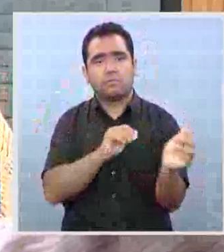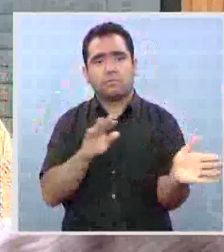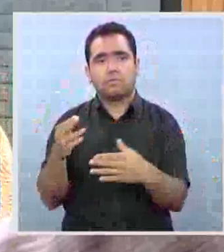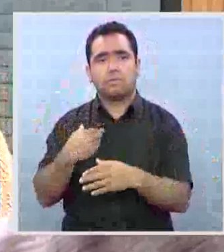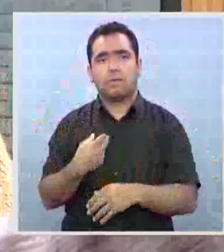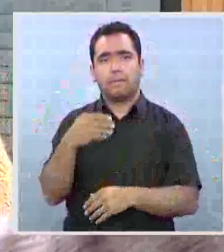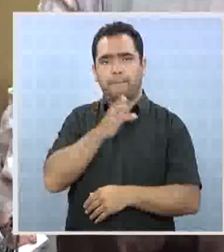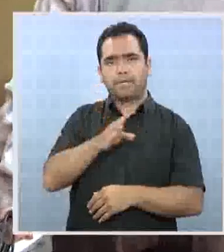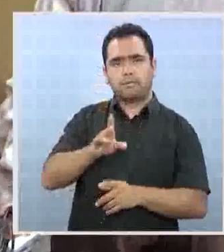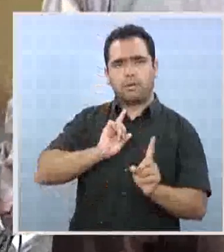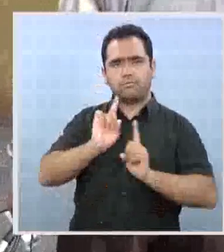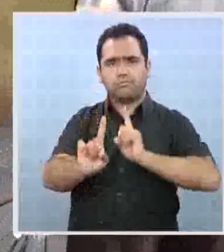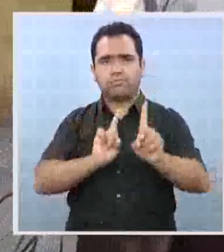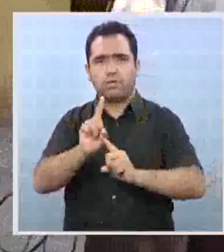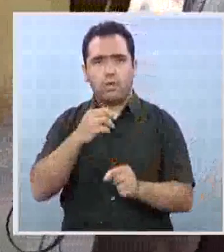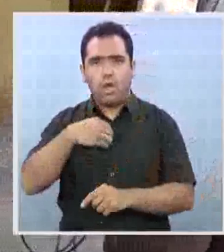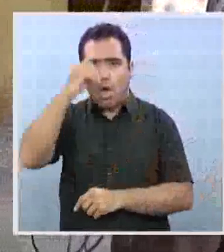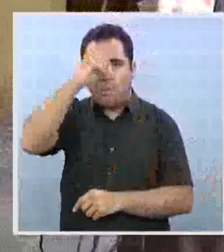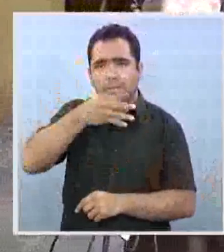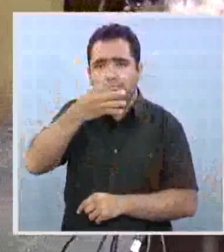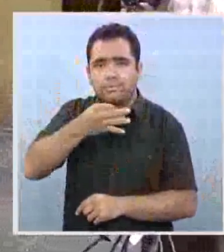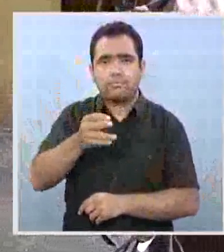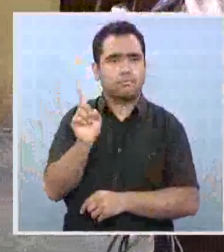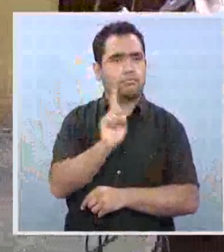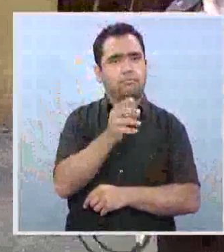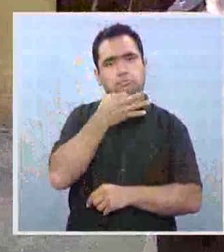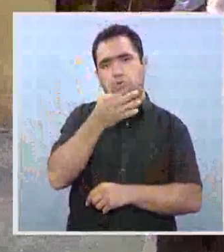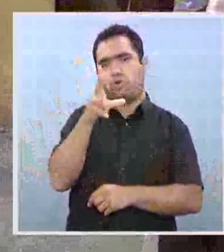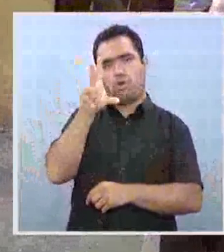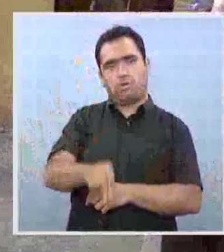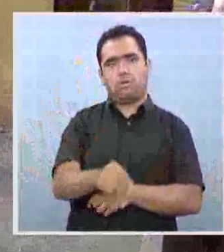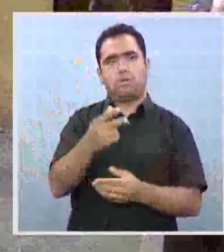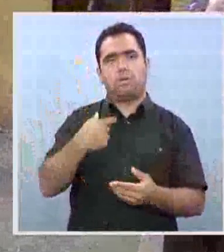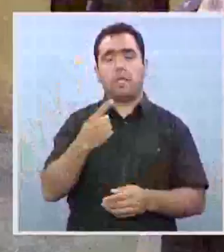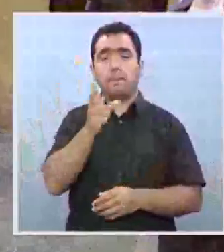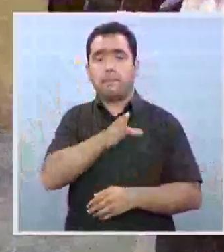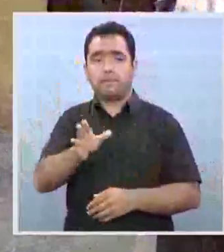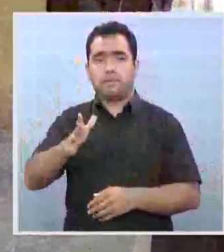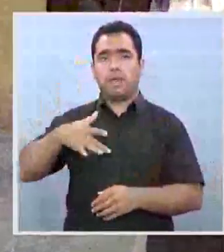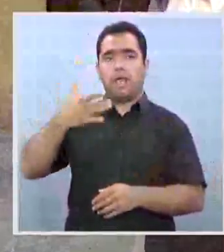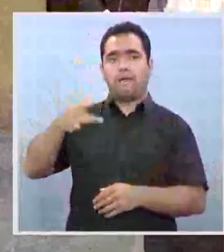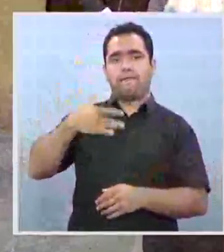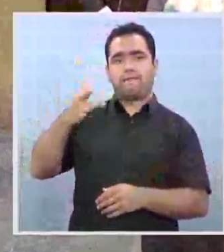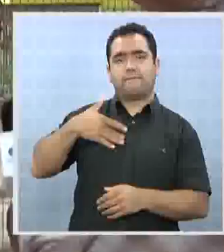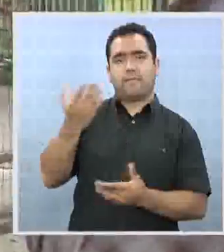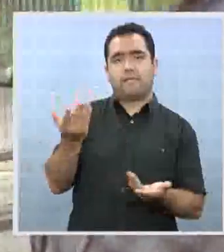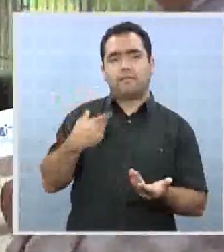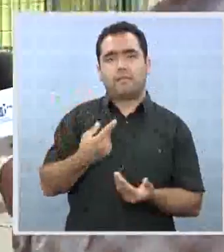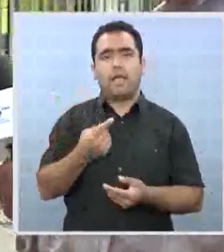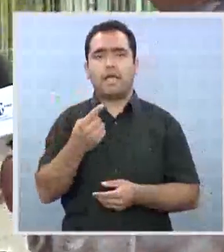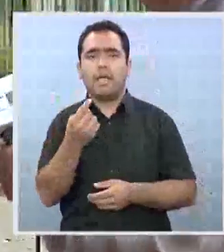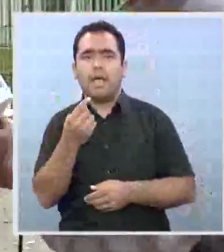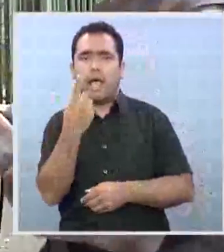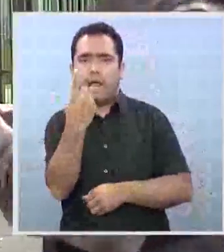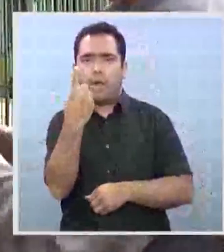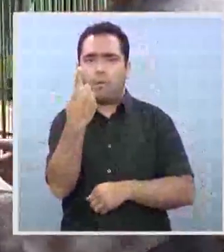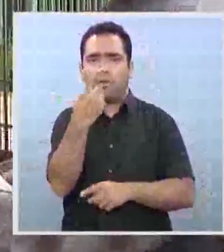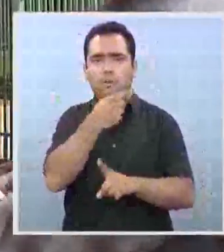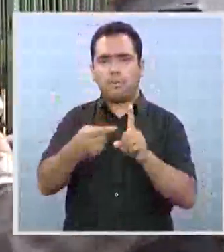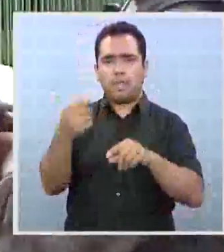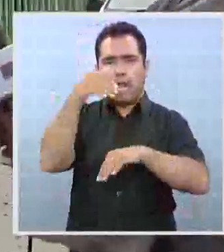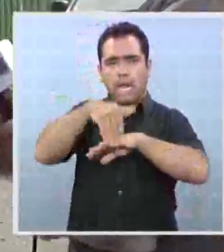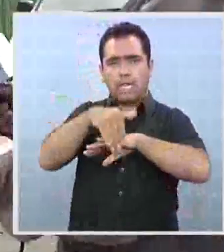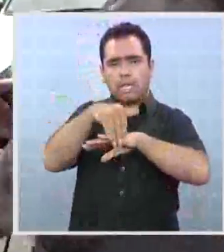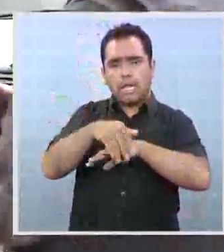que me den una solución. Personal en terreno denegó opinar acerca de la emergencia que, según las afectadas, comenzó a superarse a las 13